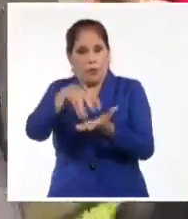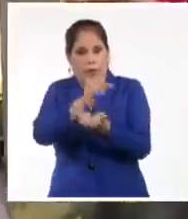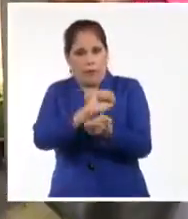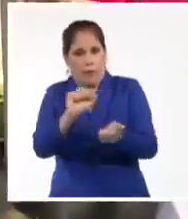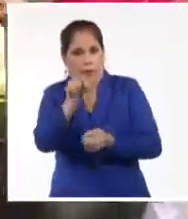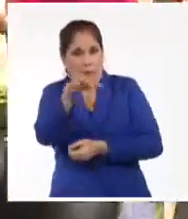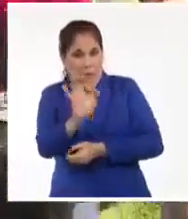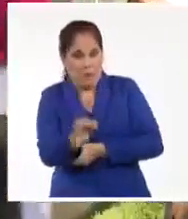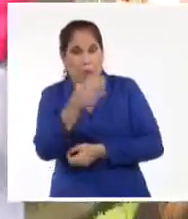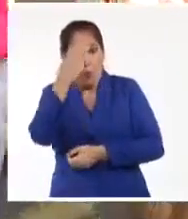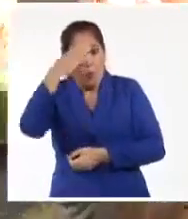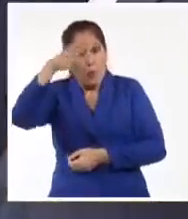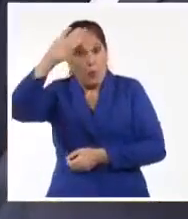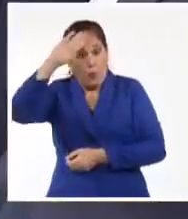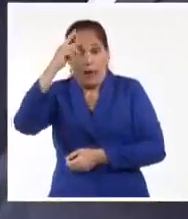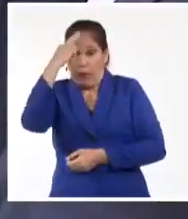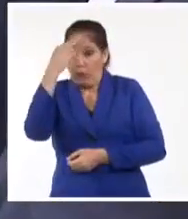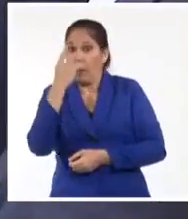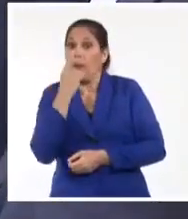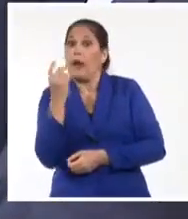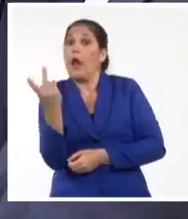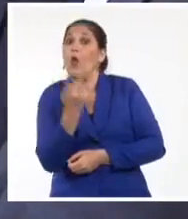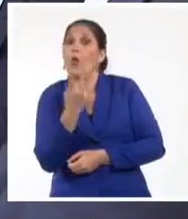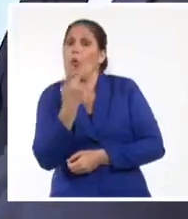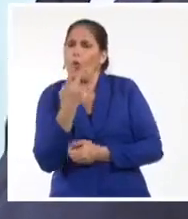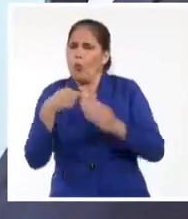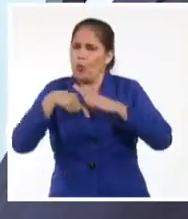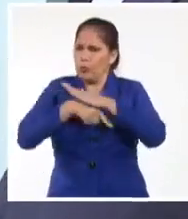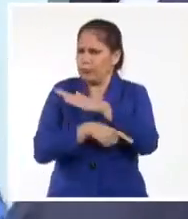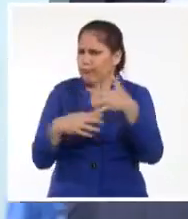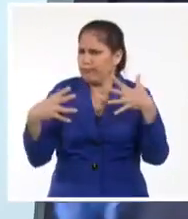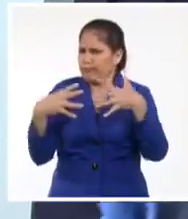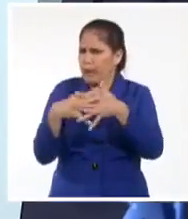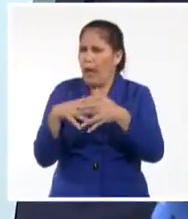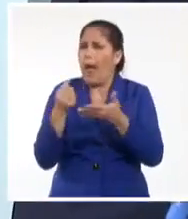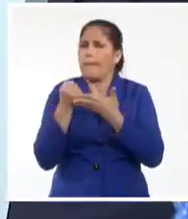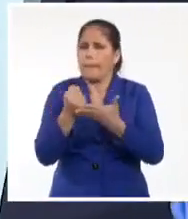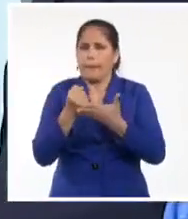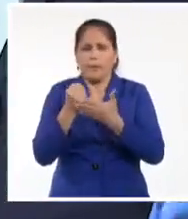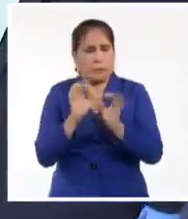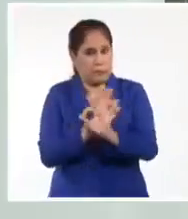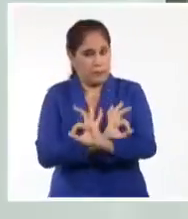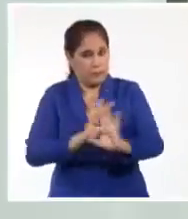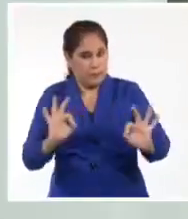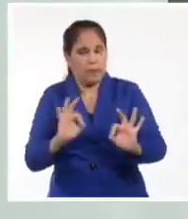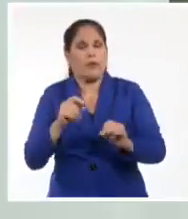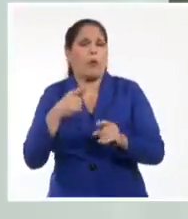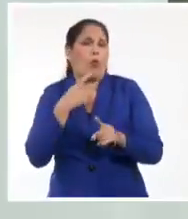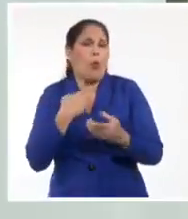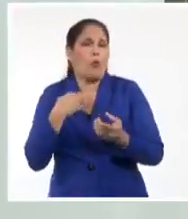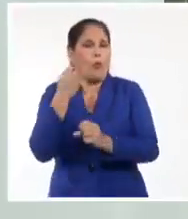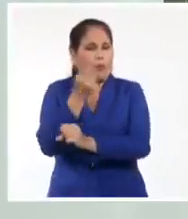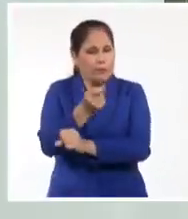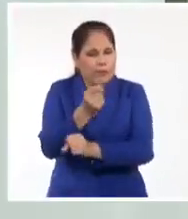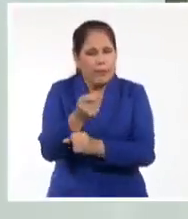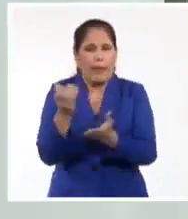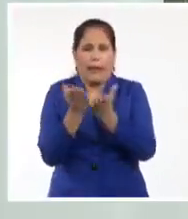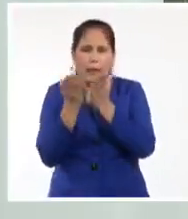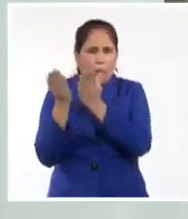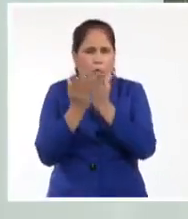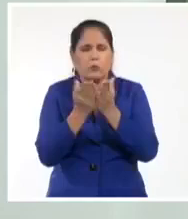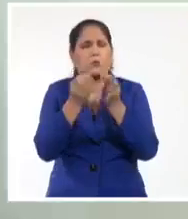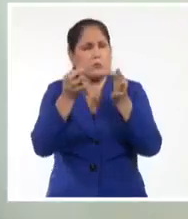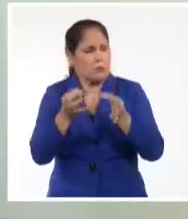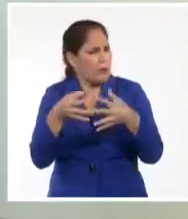A Cuba y a la República Dominicana las unen profundos lazos de amistad y especialmente en materia educacional existe